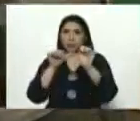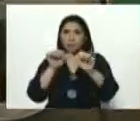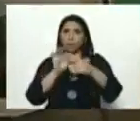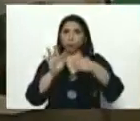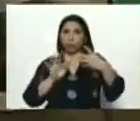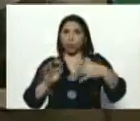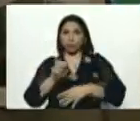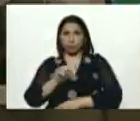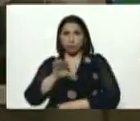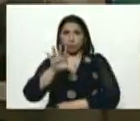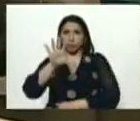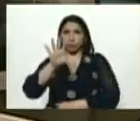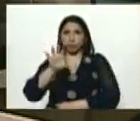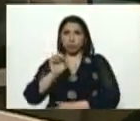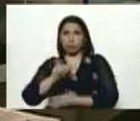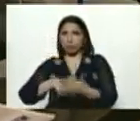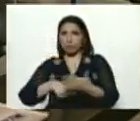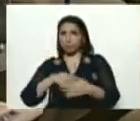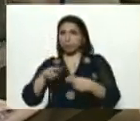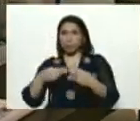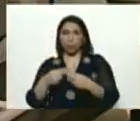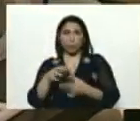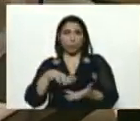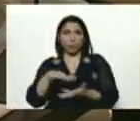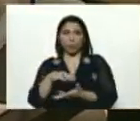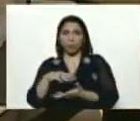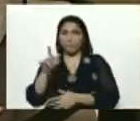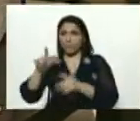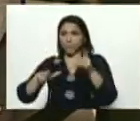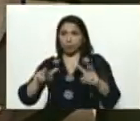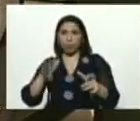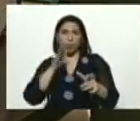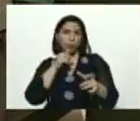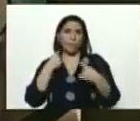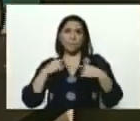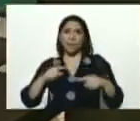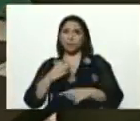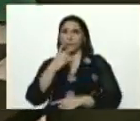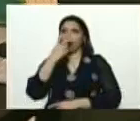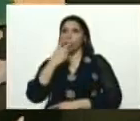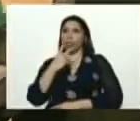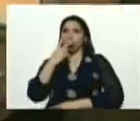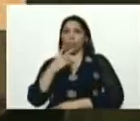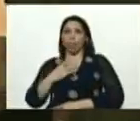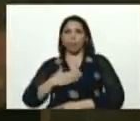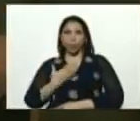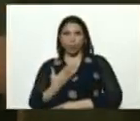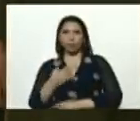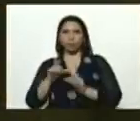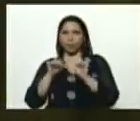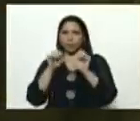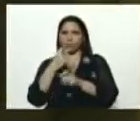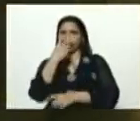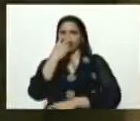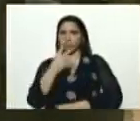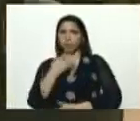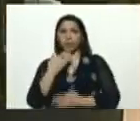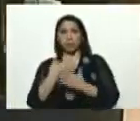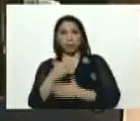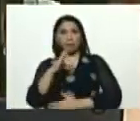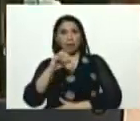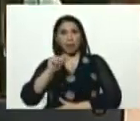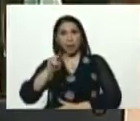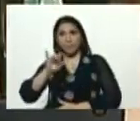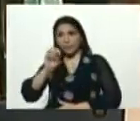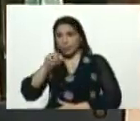normal, sin ningún problema y el paciente no va a tener pérdida pues del oxígeno para poder seguir viviendo. Quiero agradecerle a Cabin,